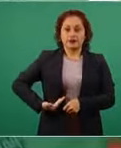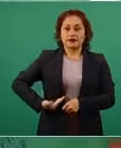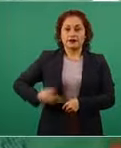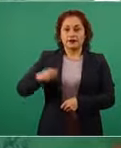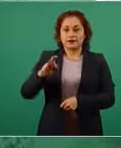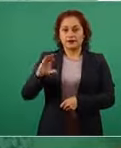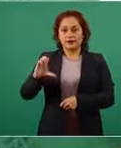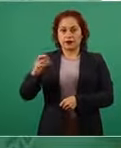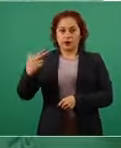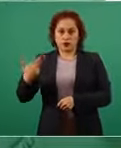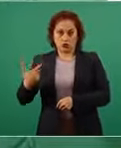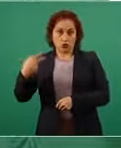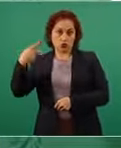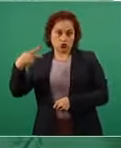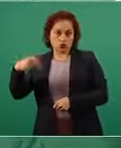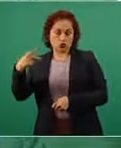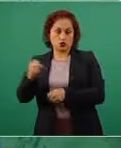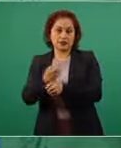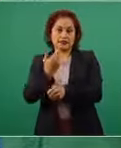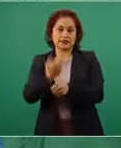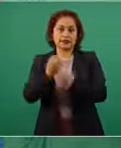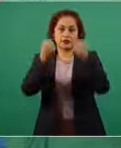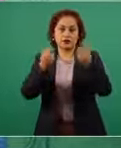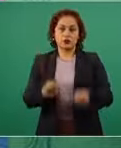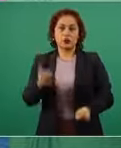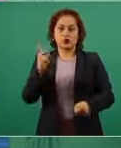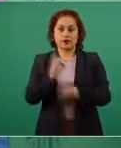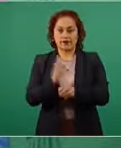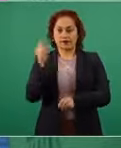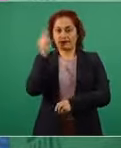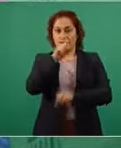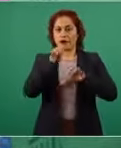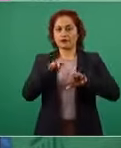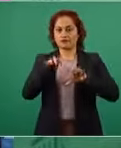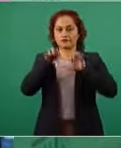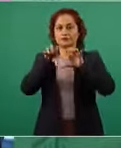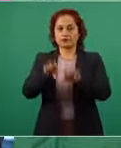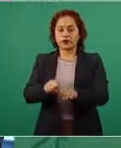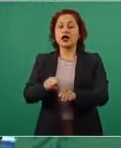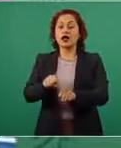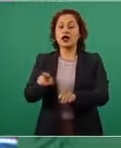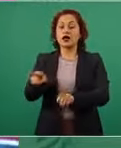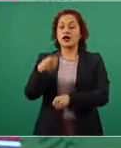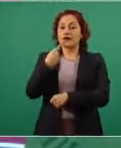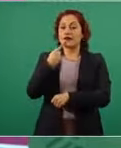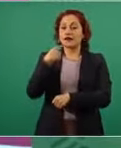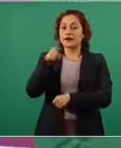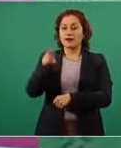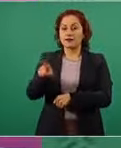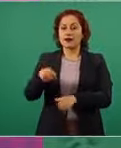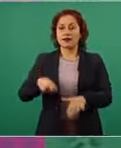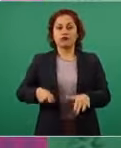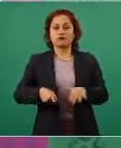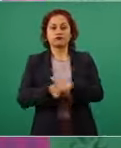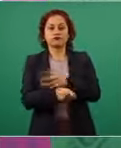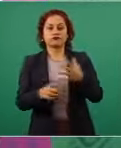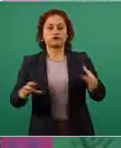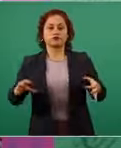acusado de recibir sobornos del señor Guzmán Loera